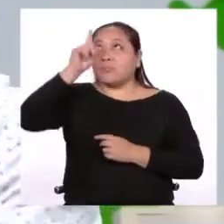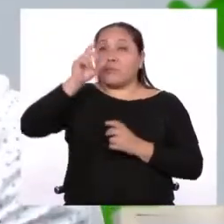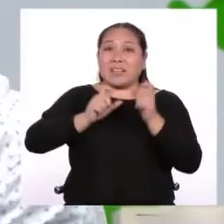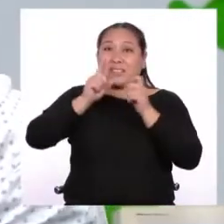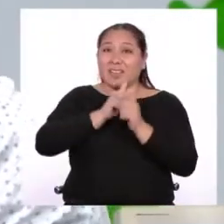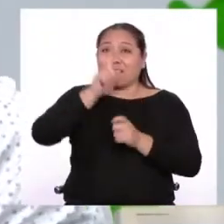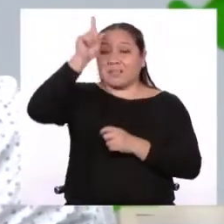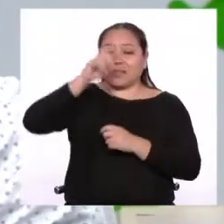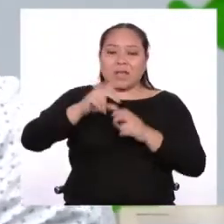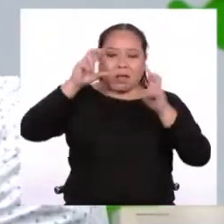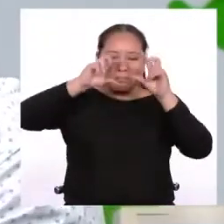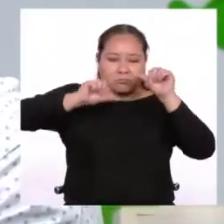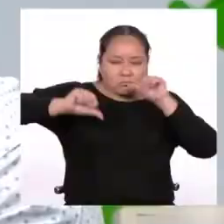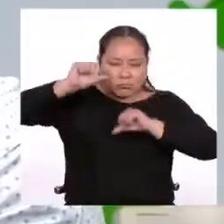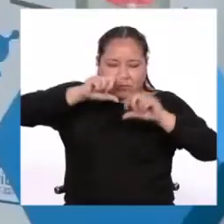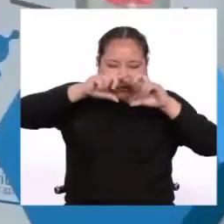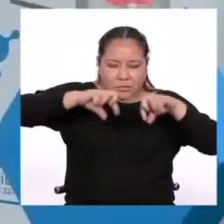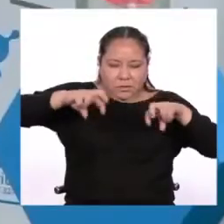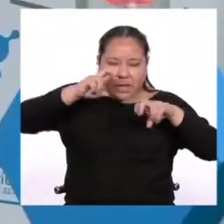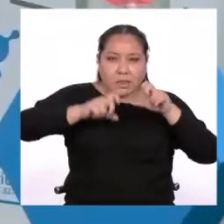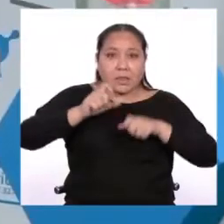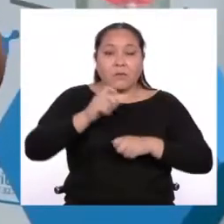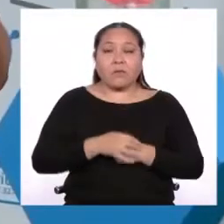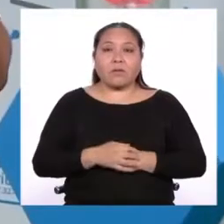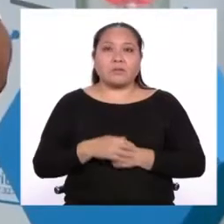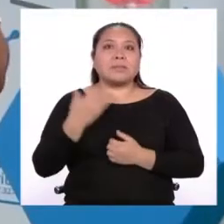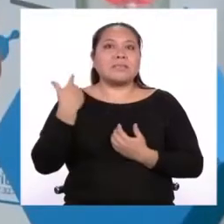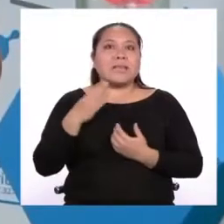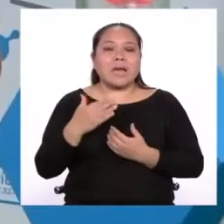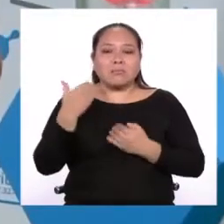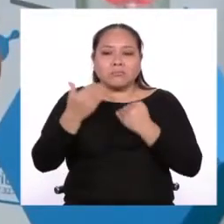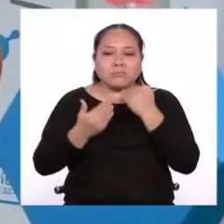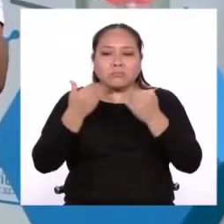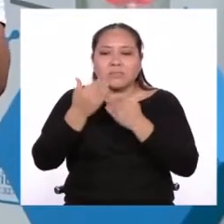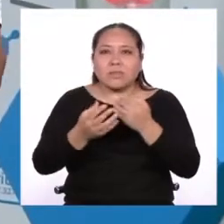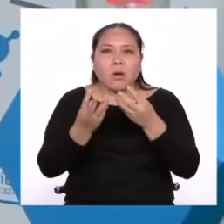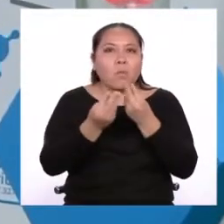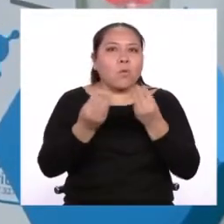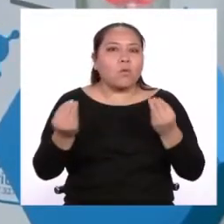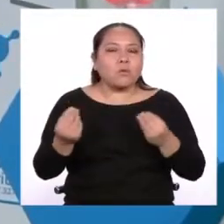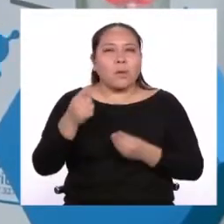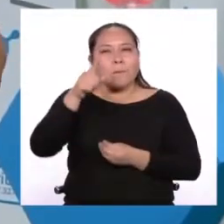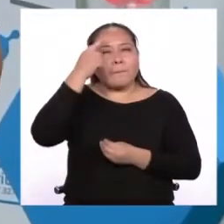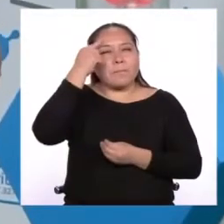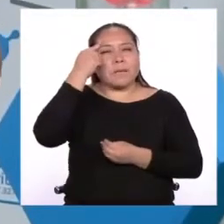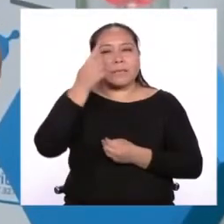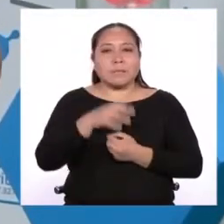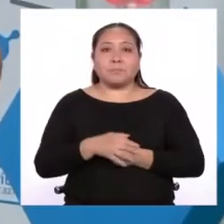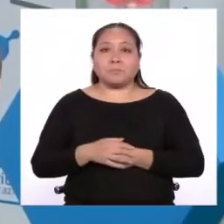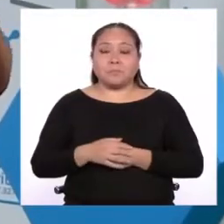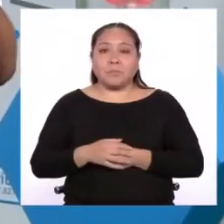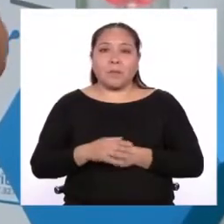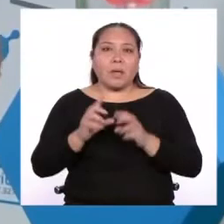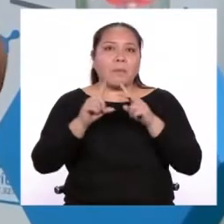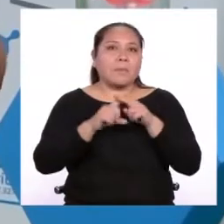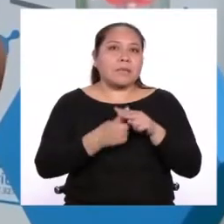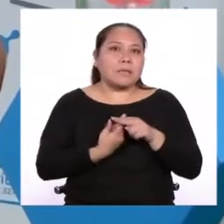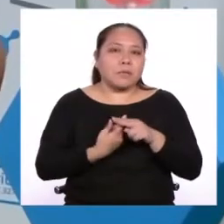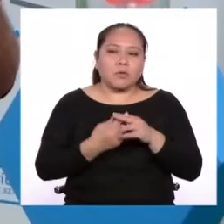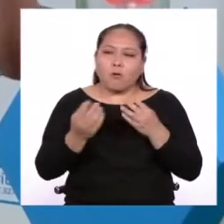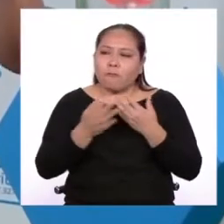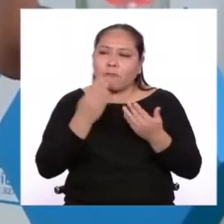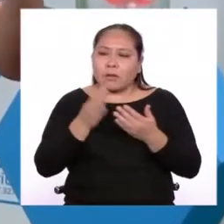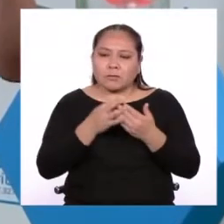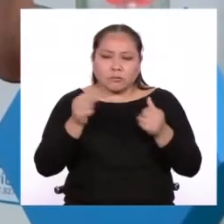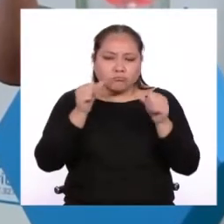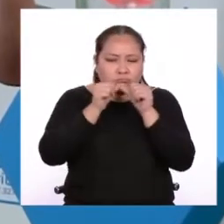y los científicos. Creo que hemos avanzado muchísimo. Solo ponte a pensar. Empezamos con simples cálculos